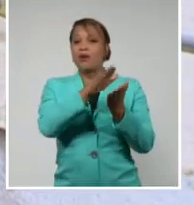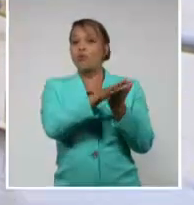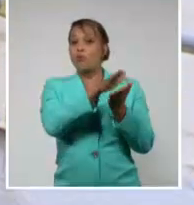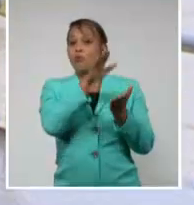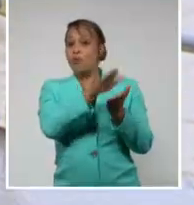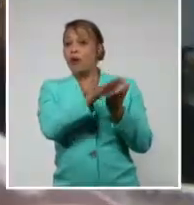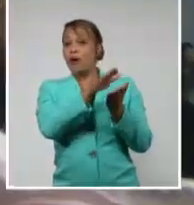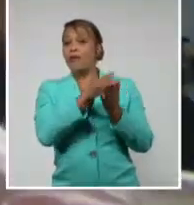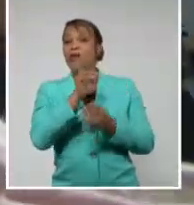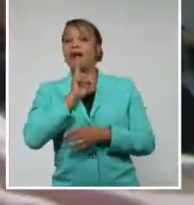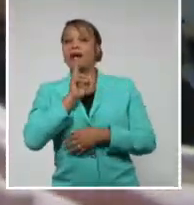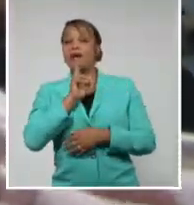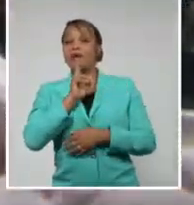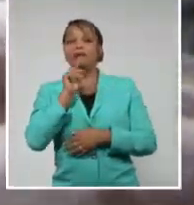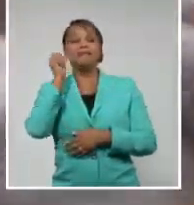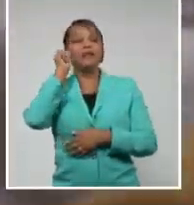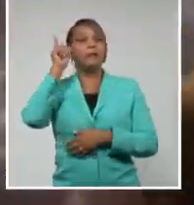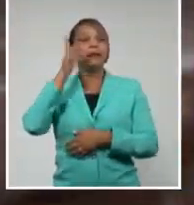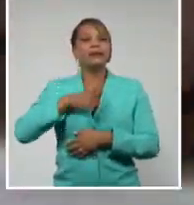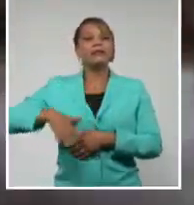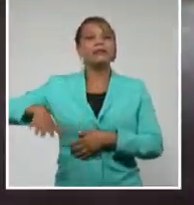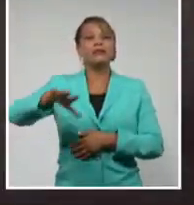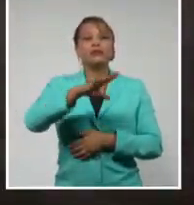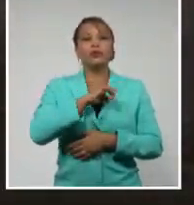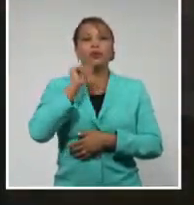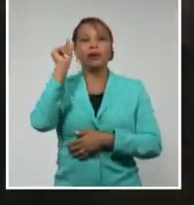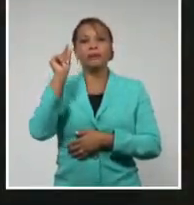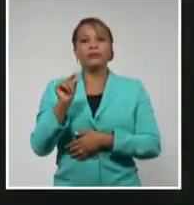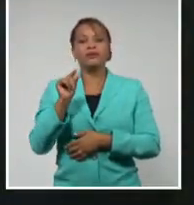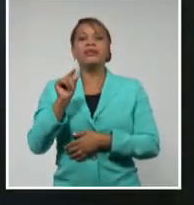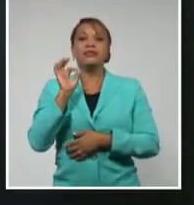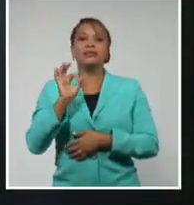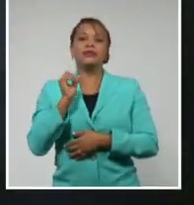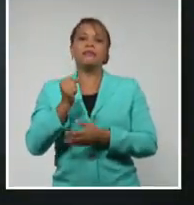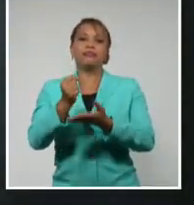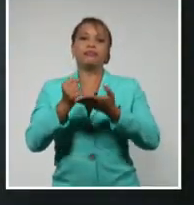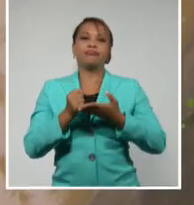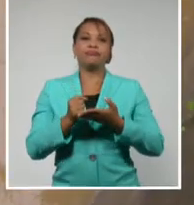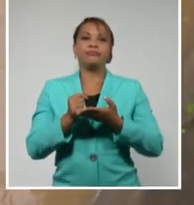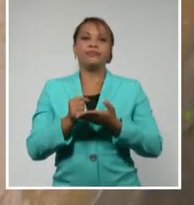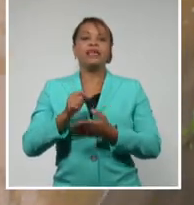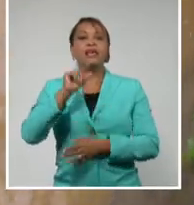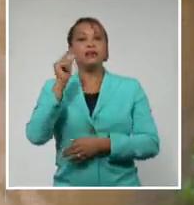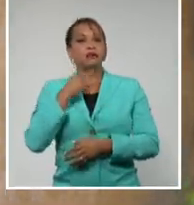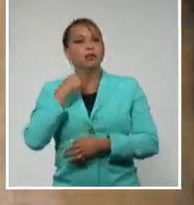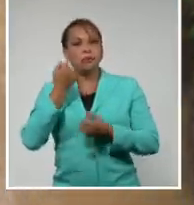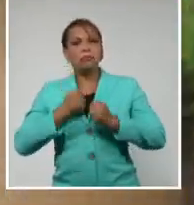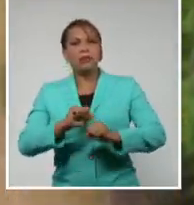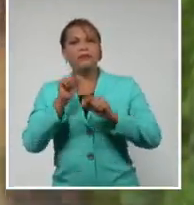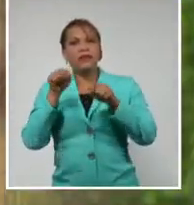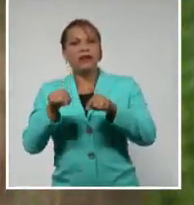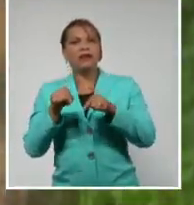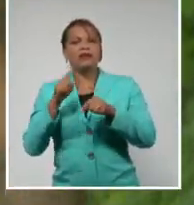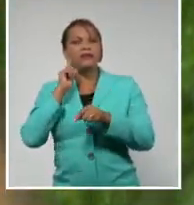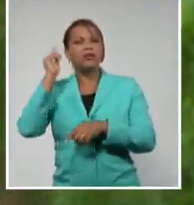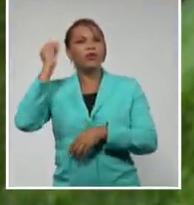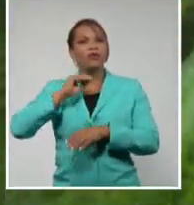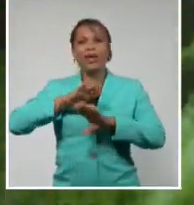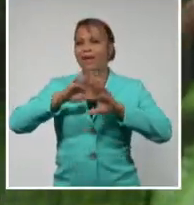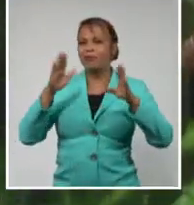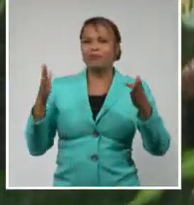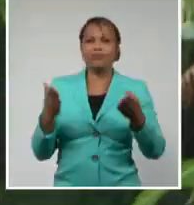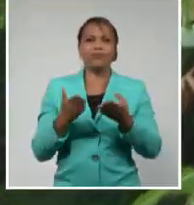en Cienfuegos la experiencia de estos hombres siempre es de gran ayuda Este río yo soy nativo aquí y lo he visto allá en el llano que me Por